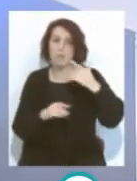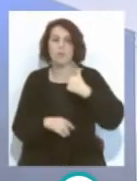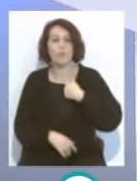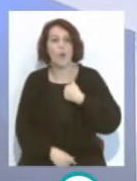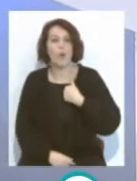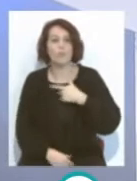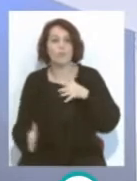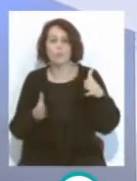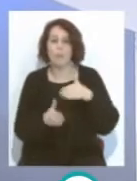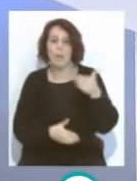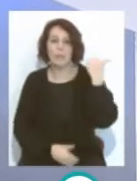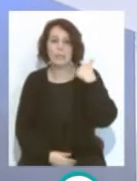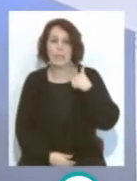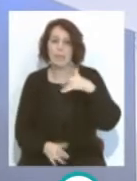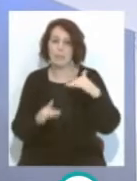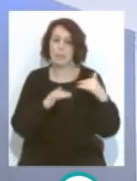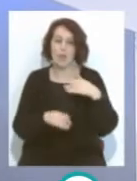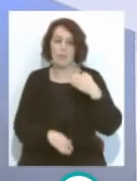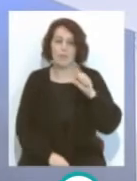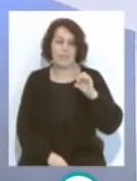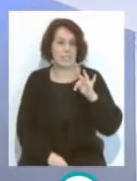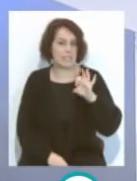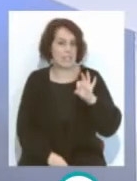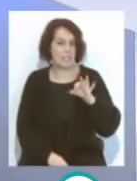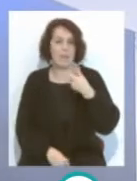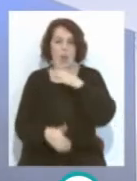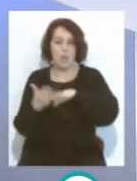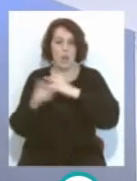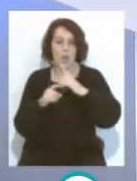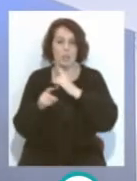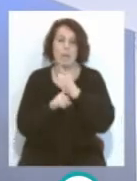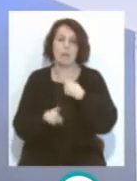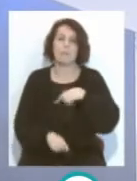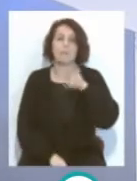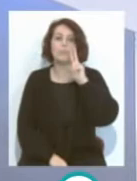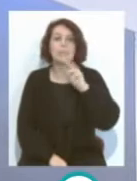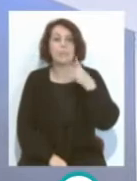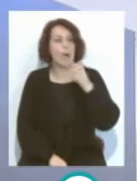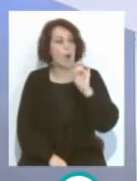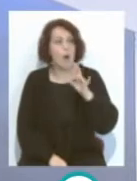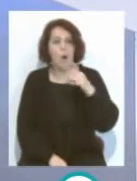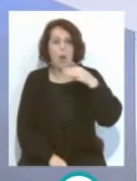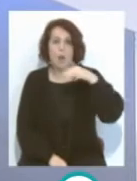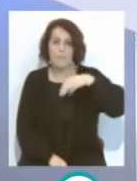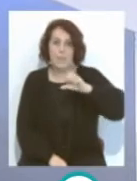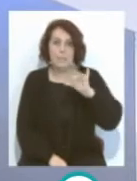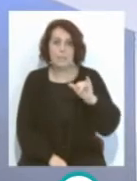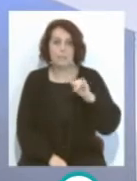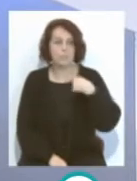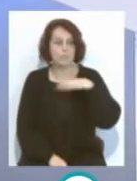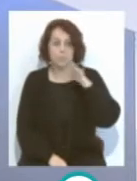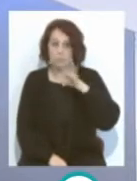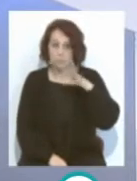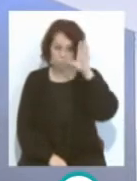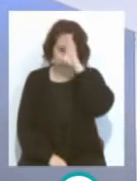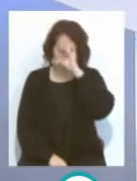la temporada pasada viendo el partido Betis-Barcelona, aquello de los tres goles de Messi, la verdad que es espectacular. Pero claro,